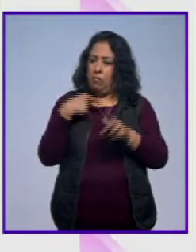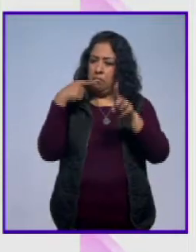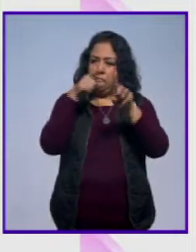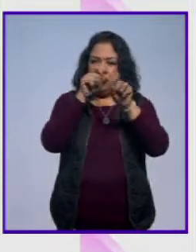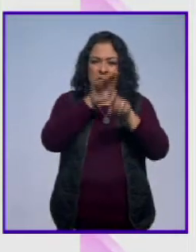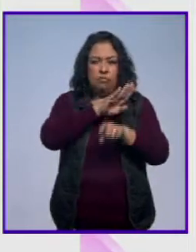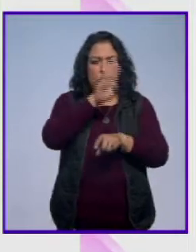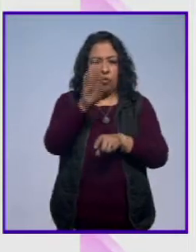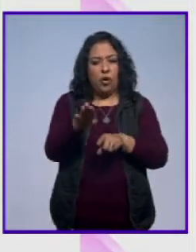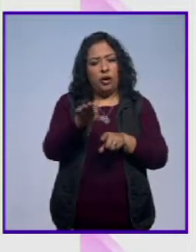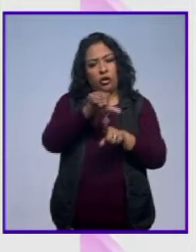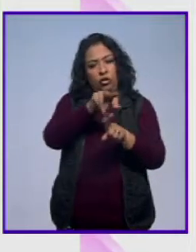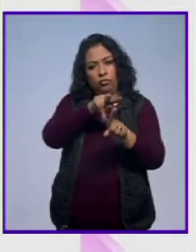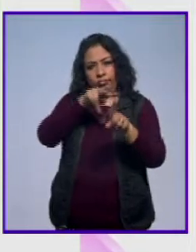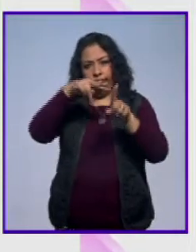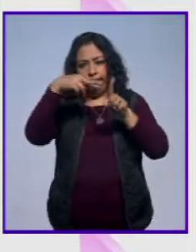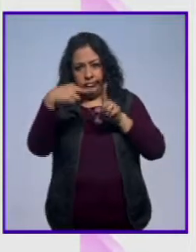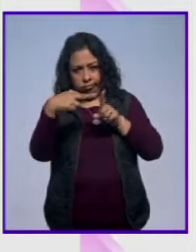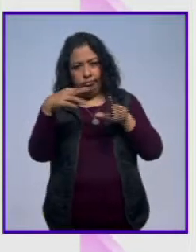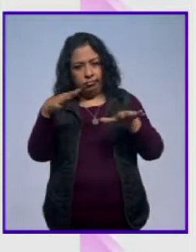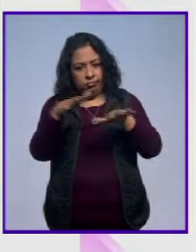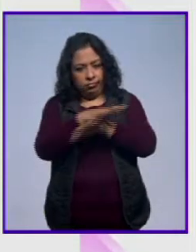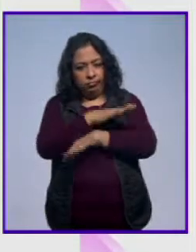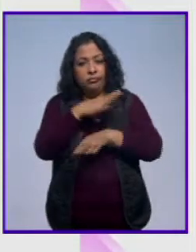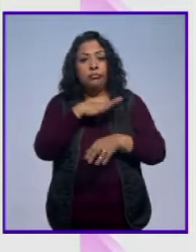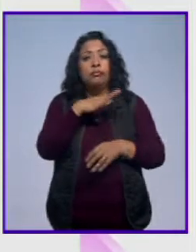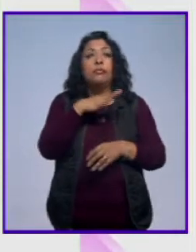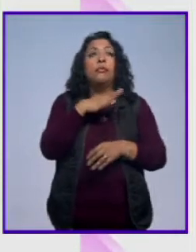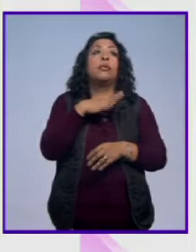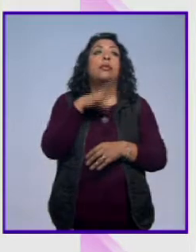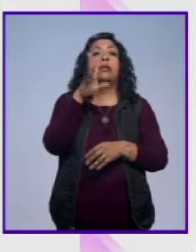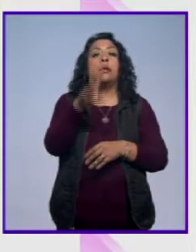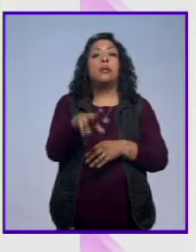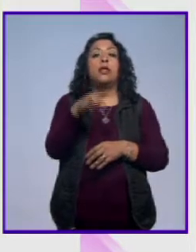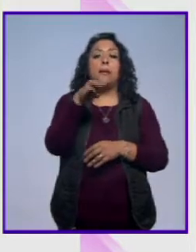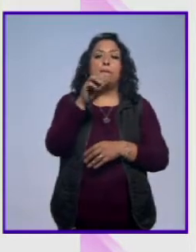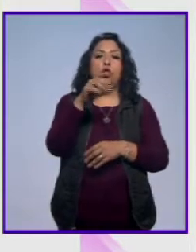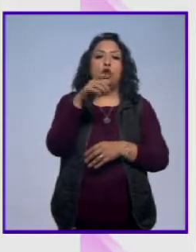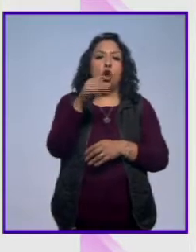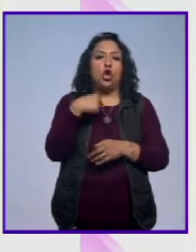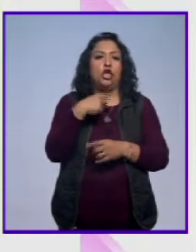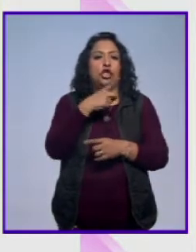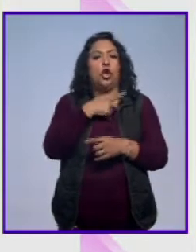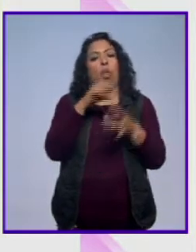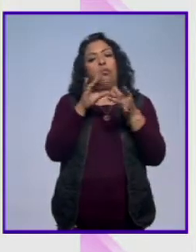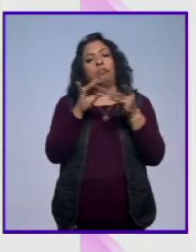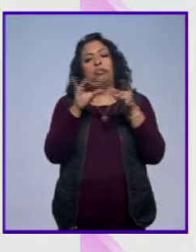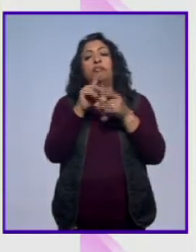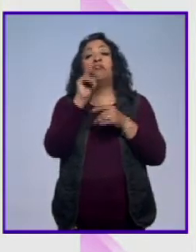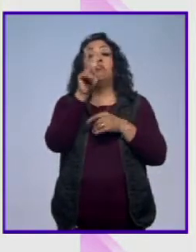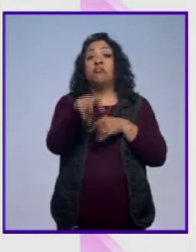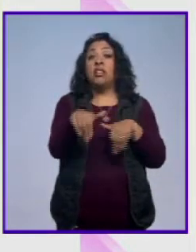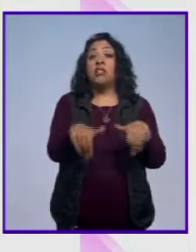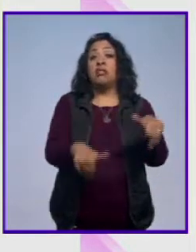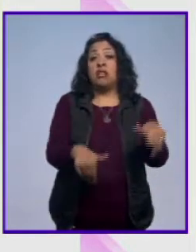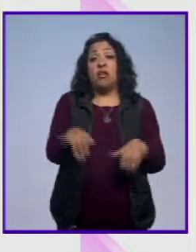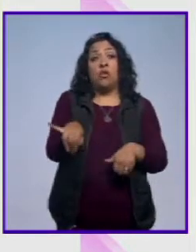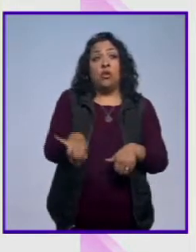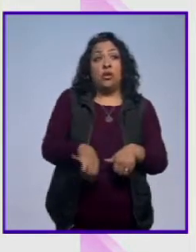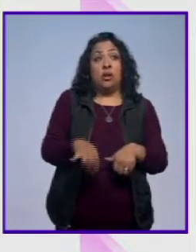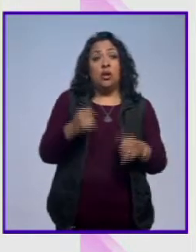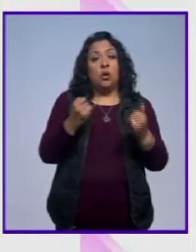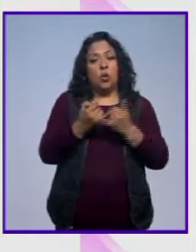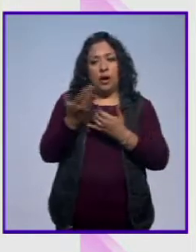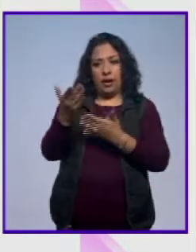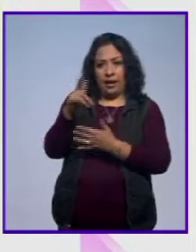desde otra arista, tenemos un monólogo, Rafael. Es una obra de teatro muy interesante que también